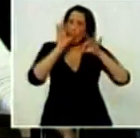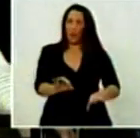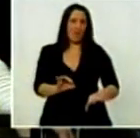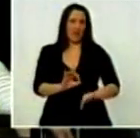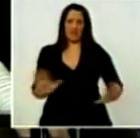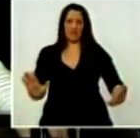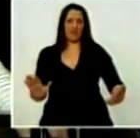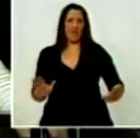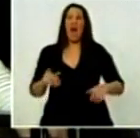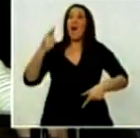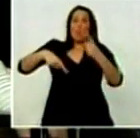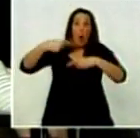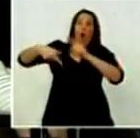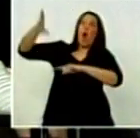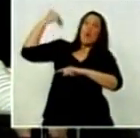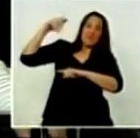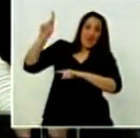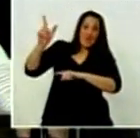nunca más.